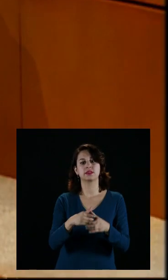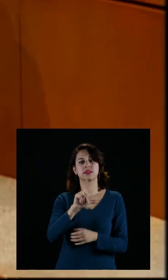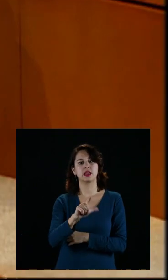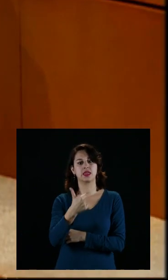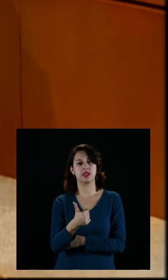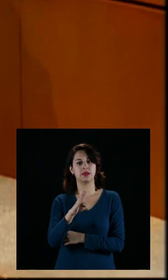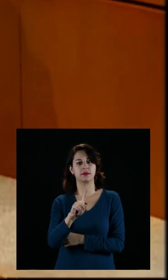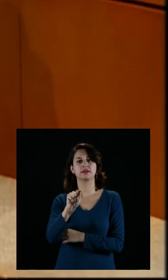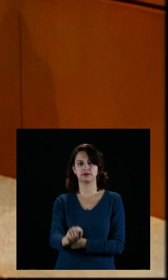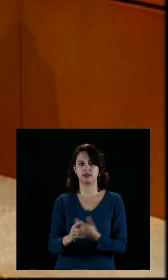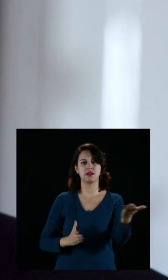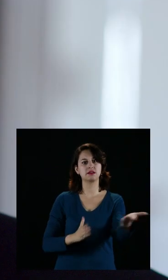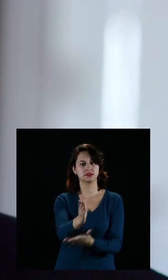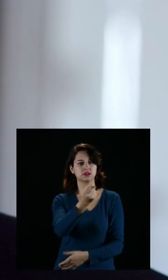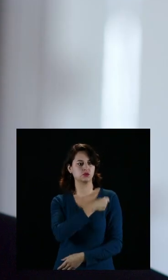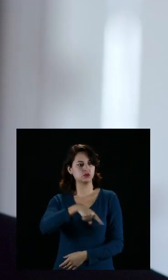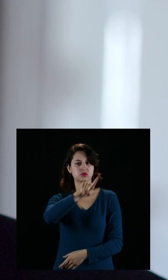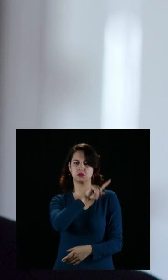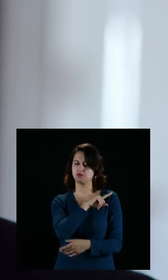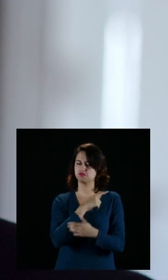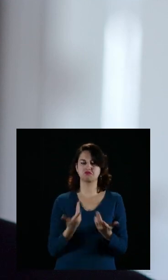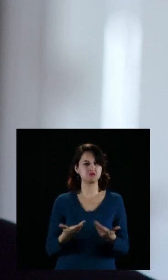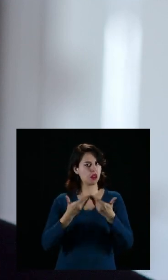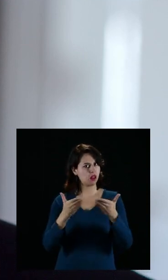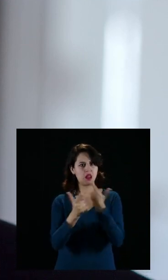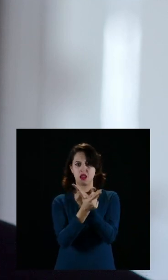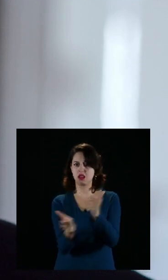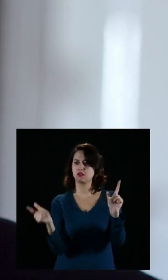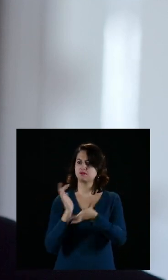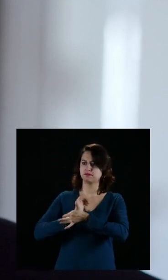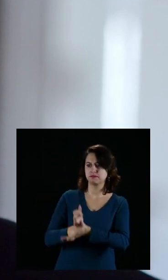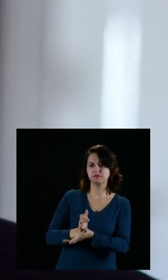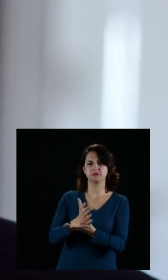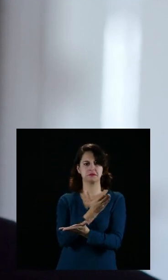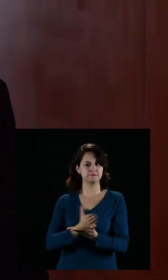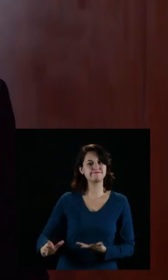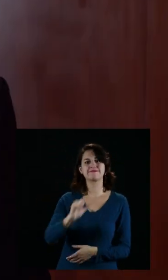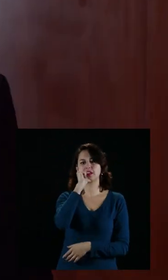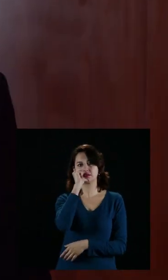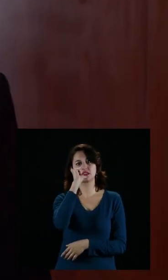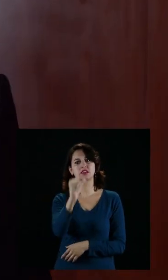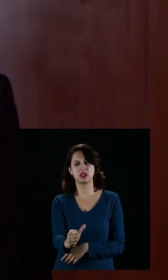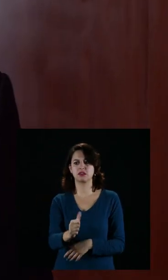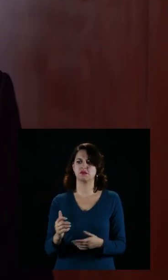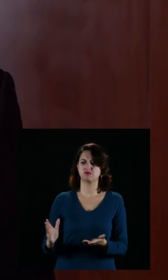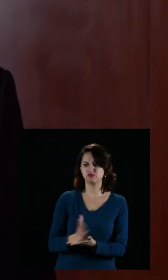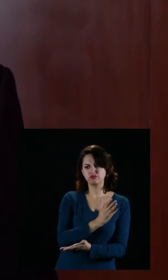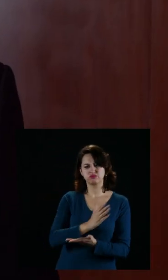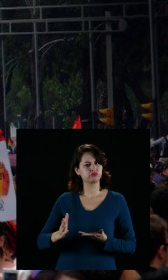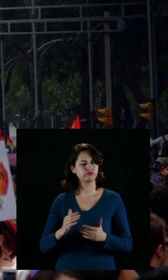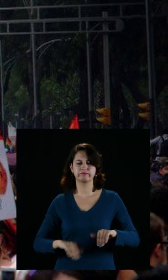tenga acceso a la seguridad social y a los servicios de salud públicas sin discriminación, sin exclusión,